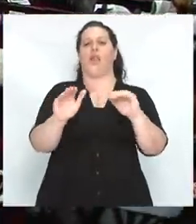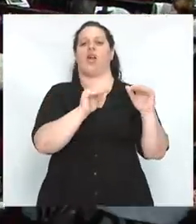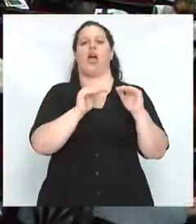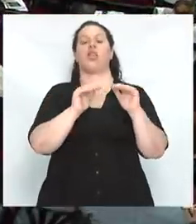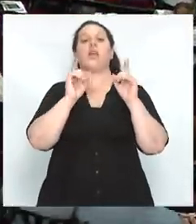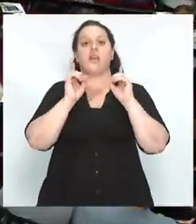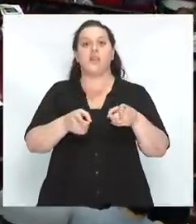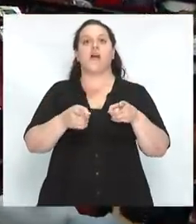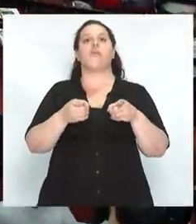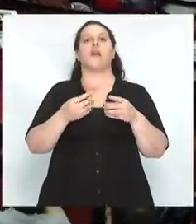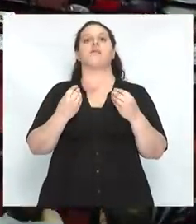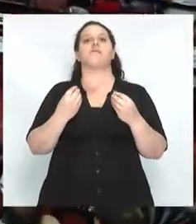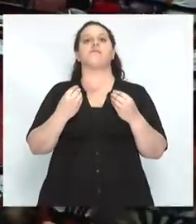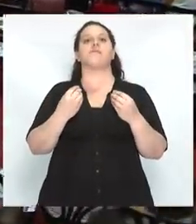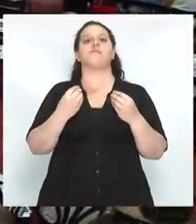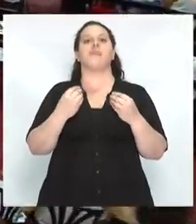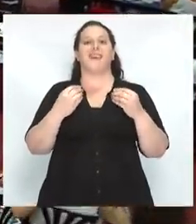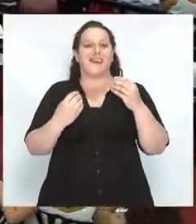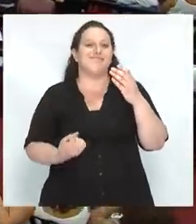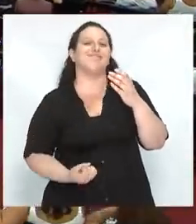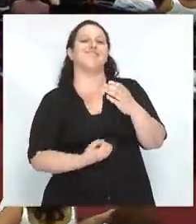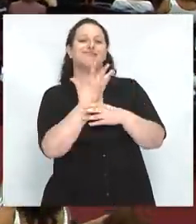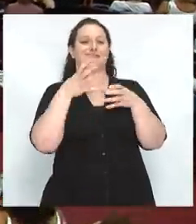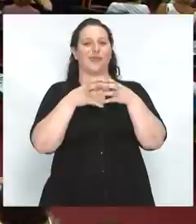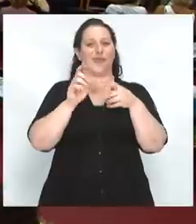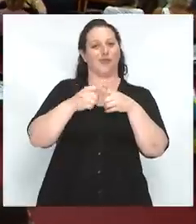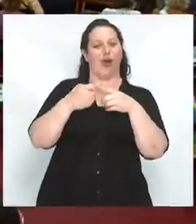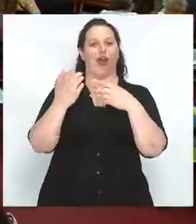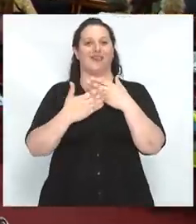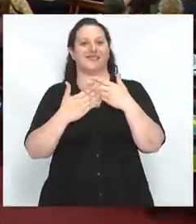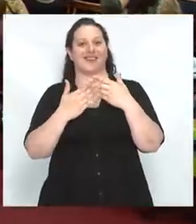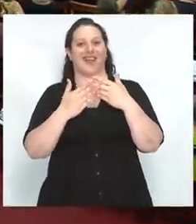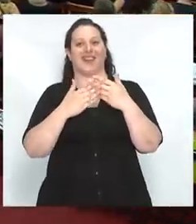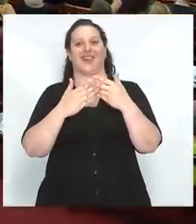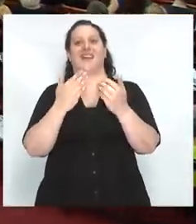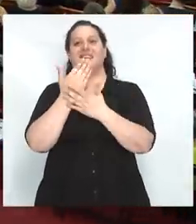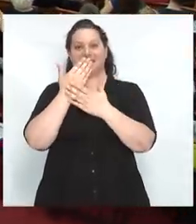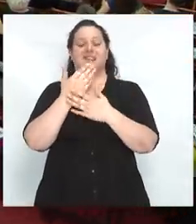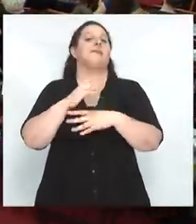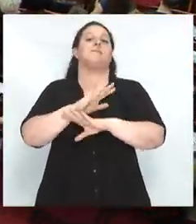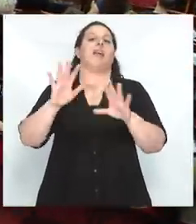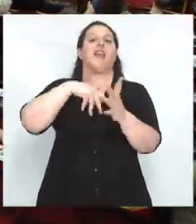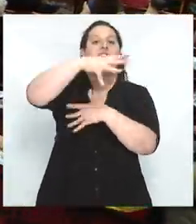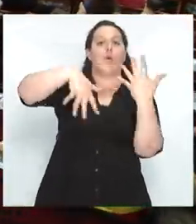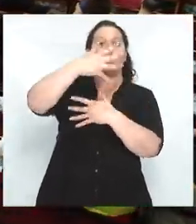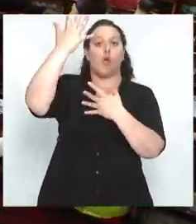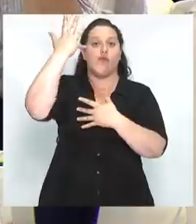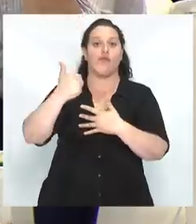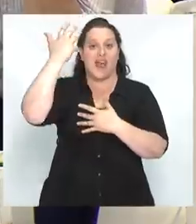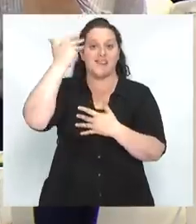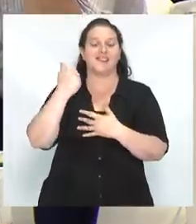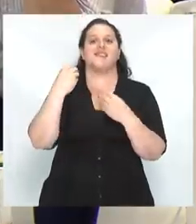todo hay un concepto que es de donde viene la izquierda, que es la gran olvidada de la Revolución Francesa. La idea de